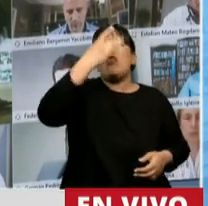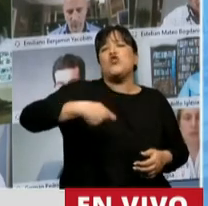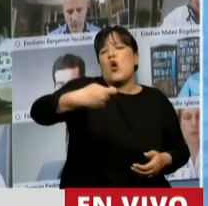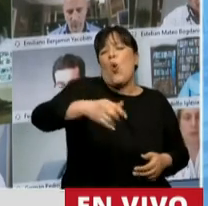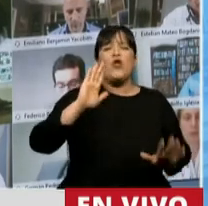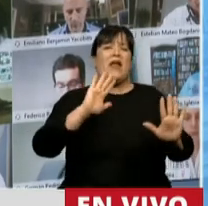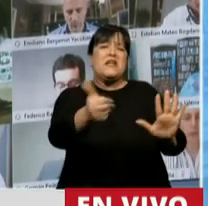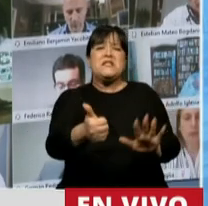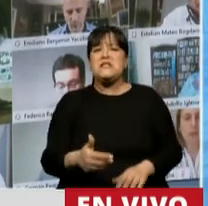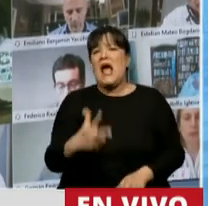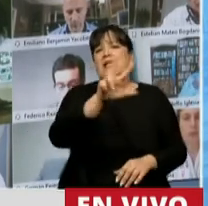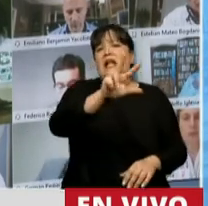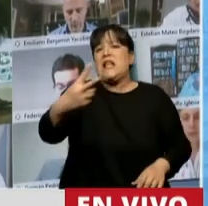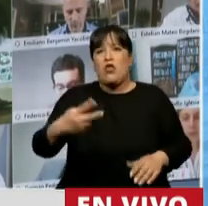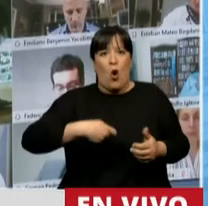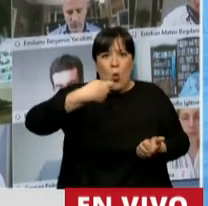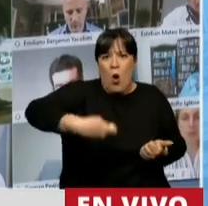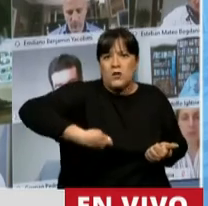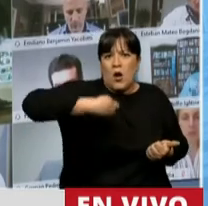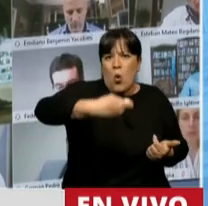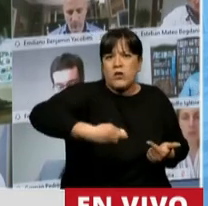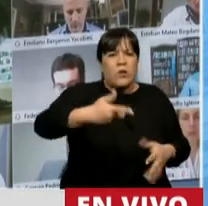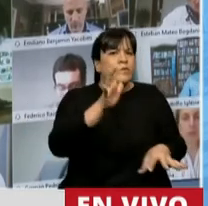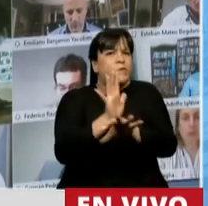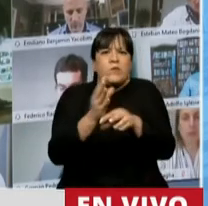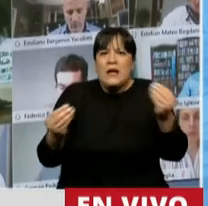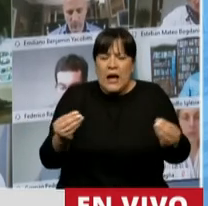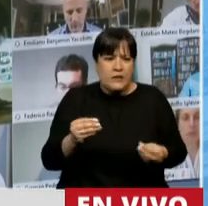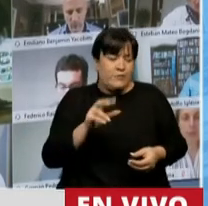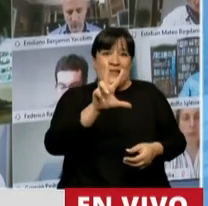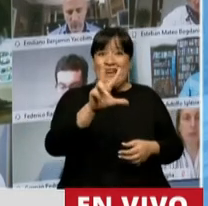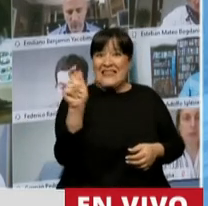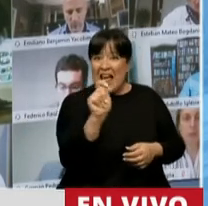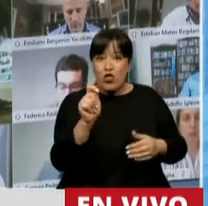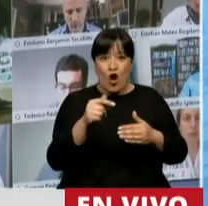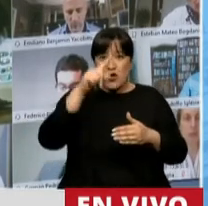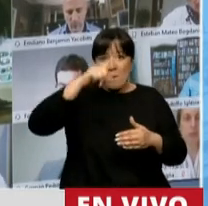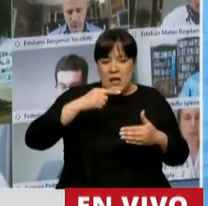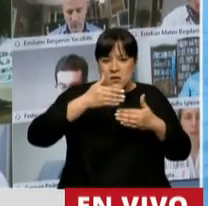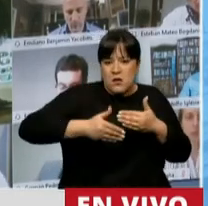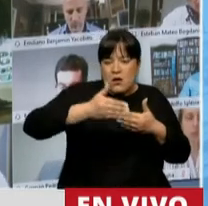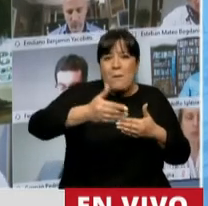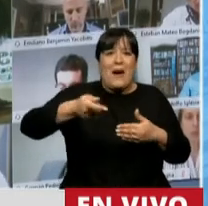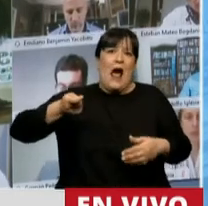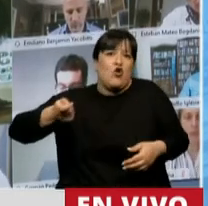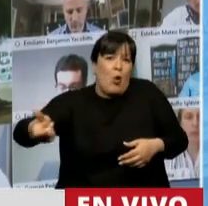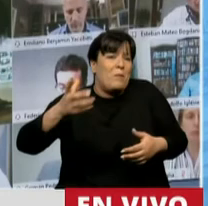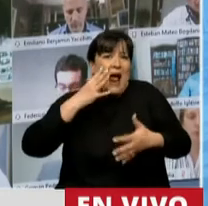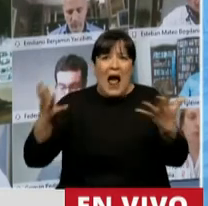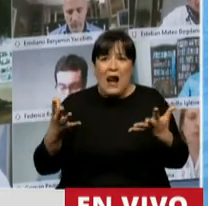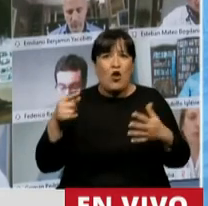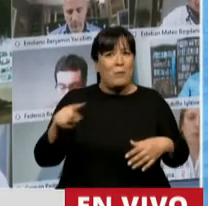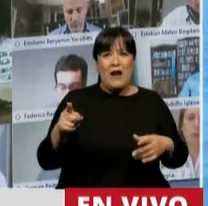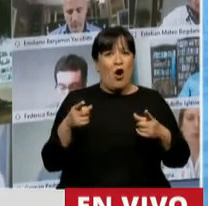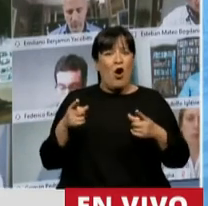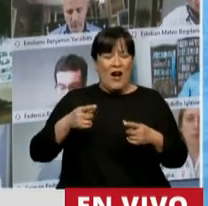16, 32. ¿Saben qué significa eso? Que durante 32 meses, para comprar un bien que probablemente no